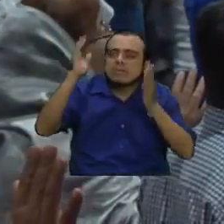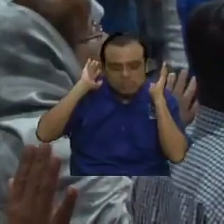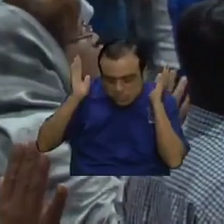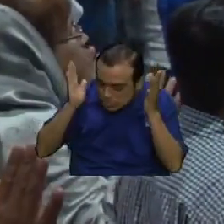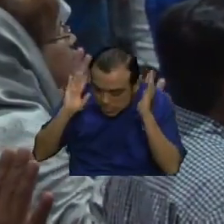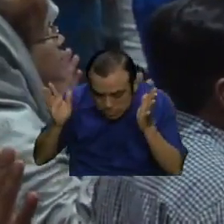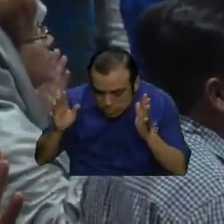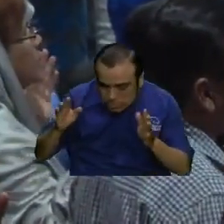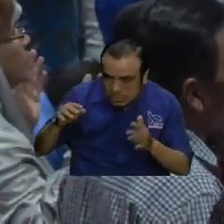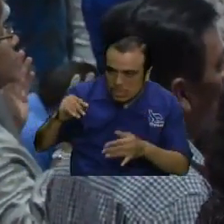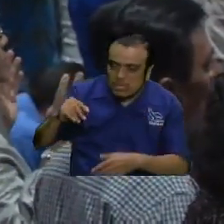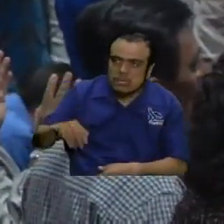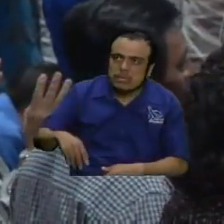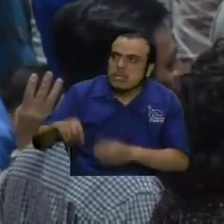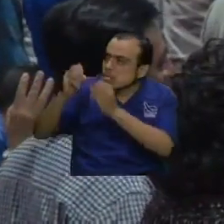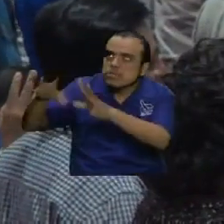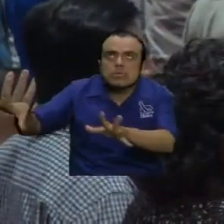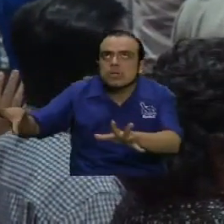aportillarlo